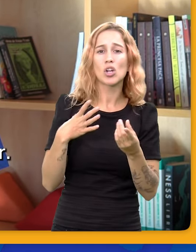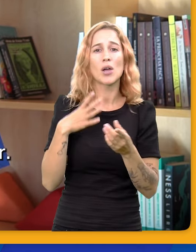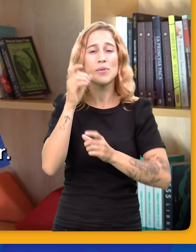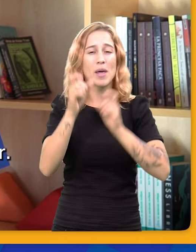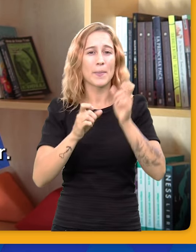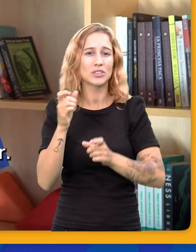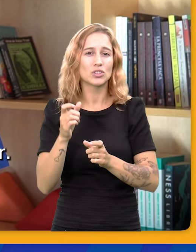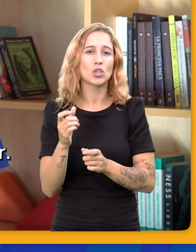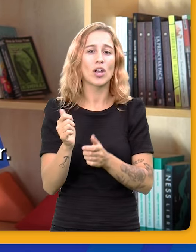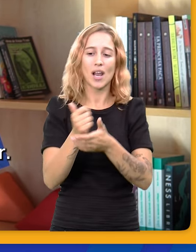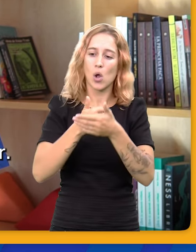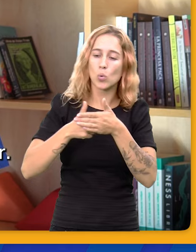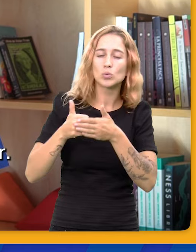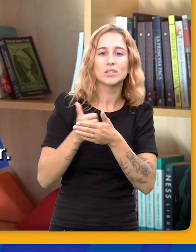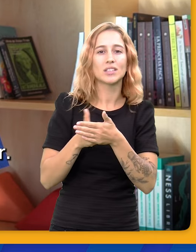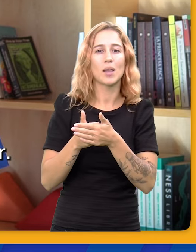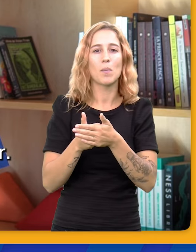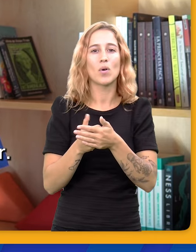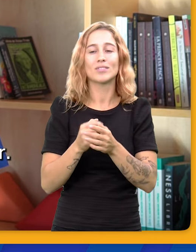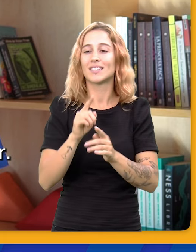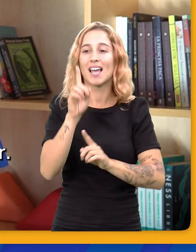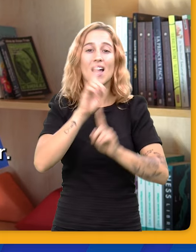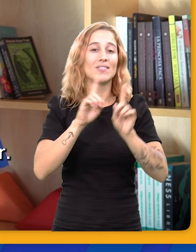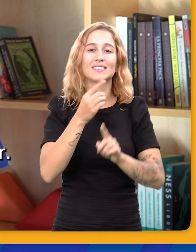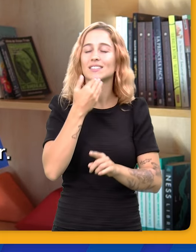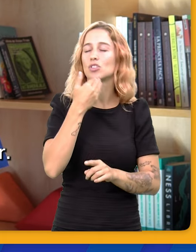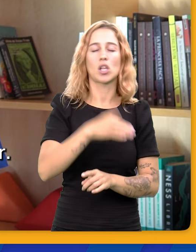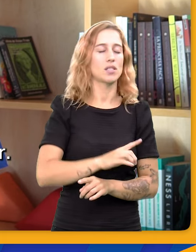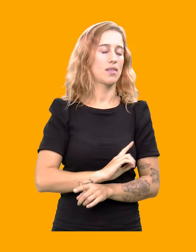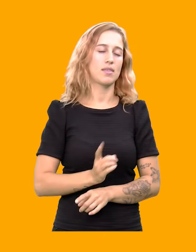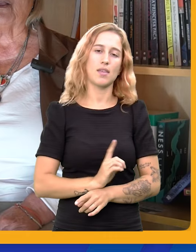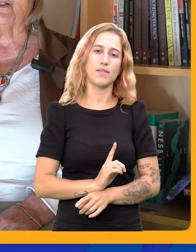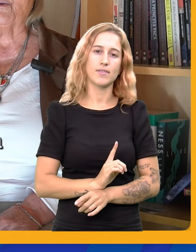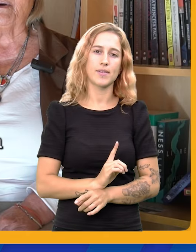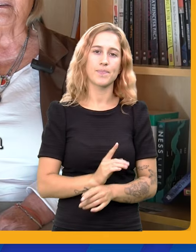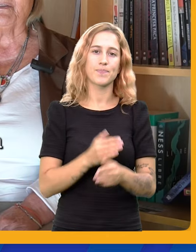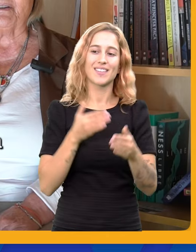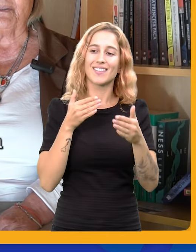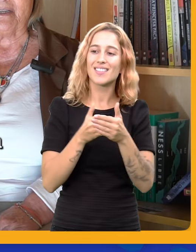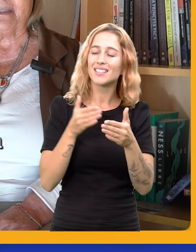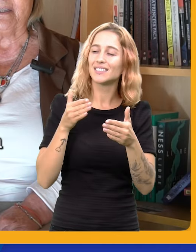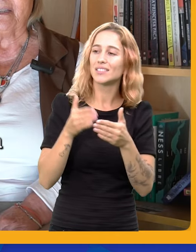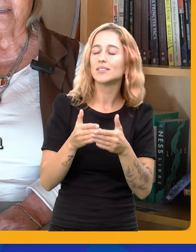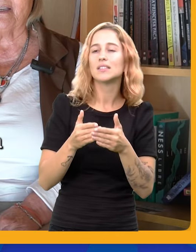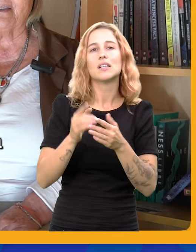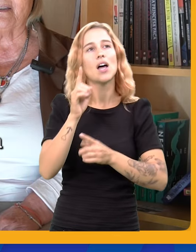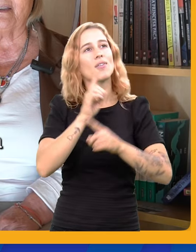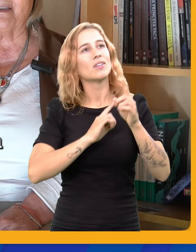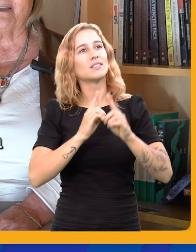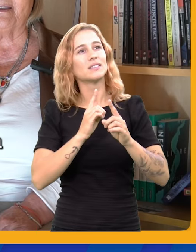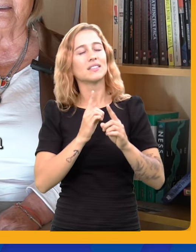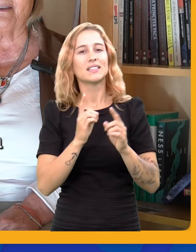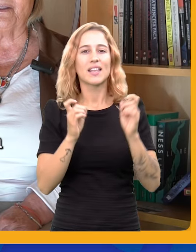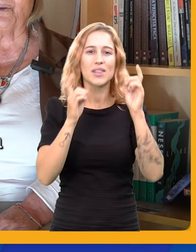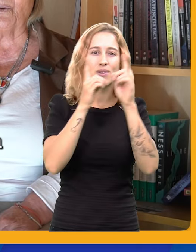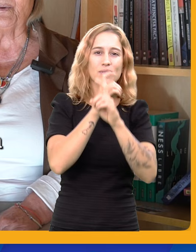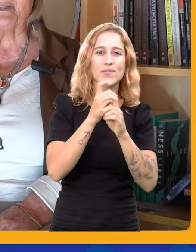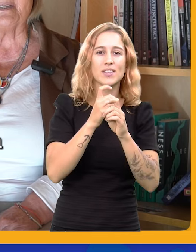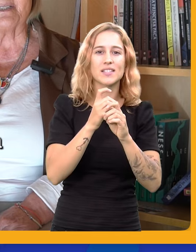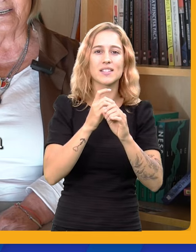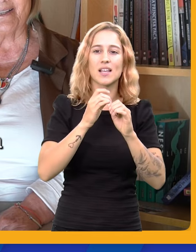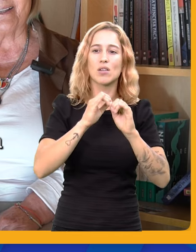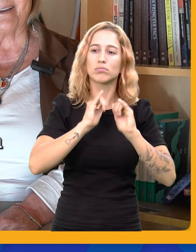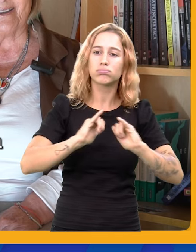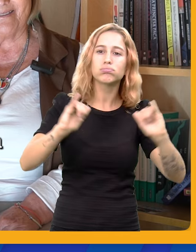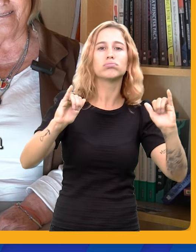población con autismo que no se logra entender. Lo más desafiante es que nos